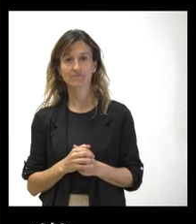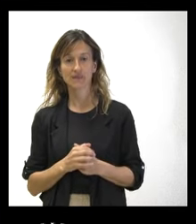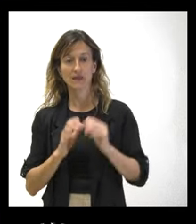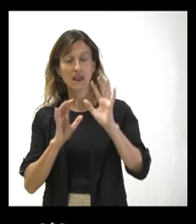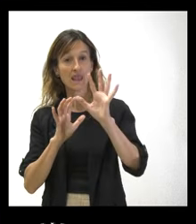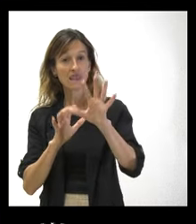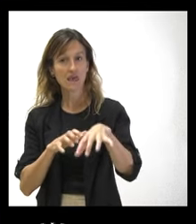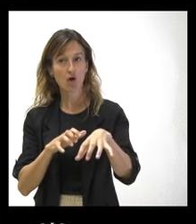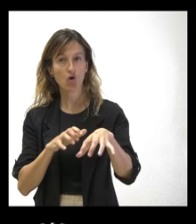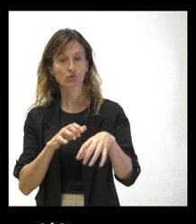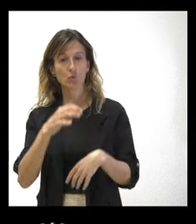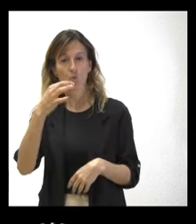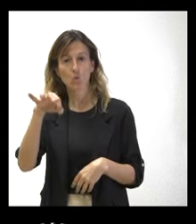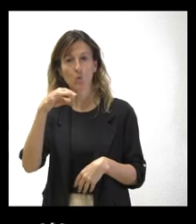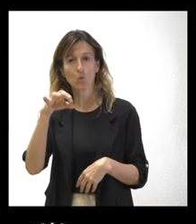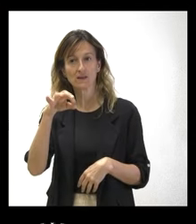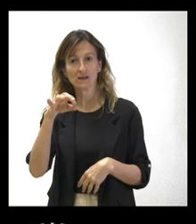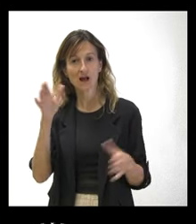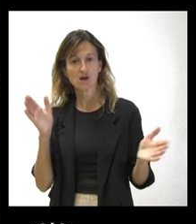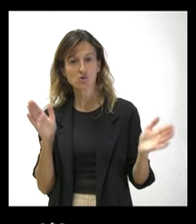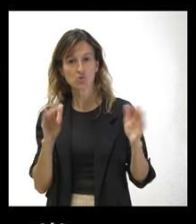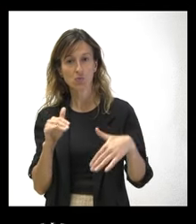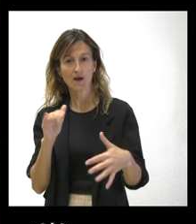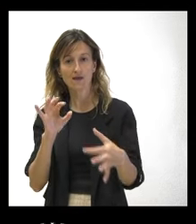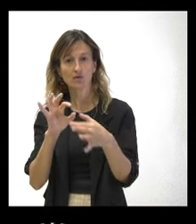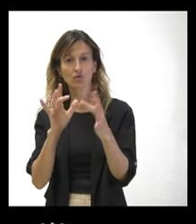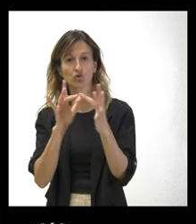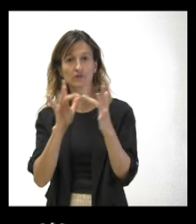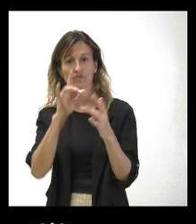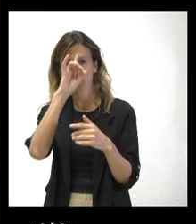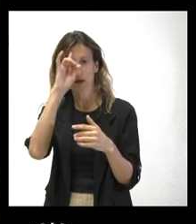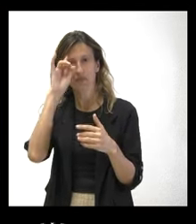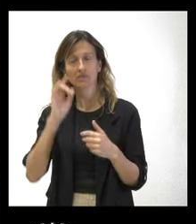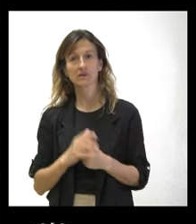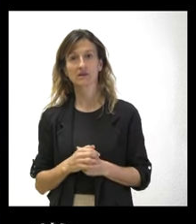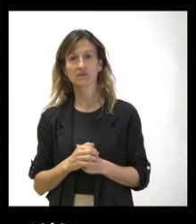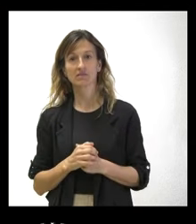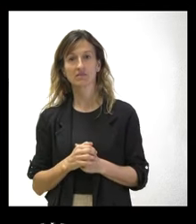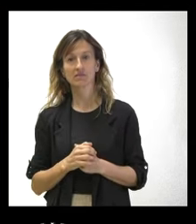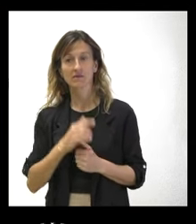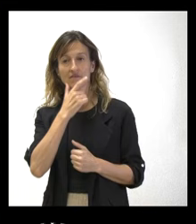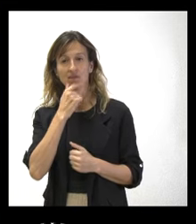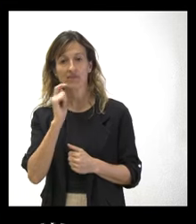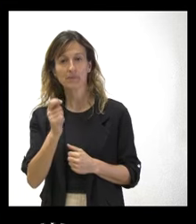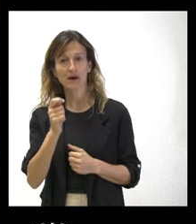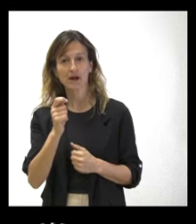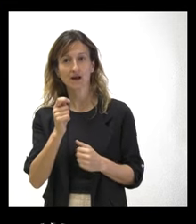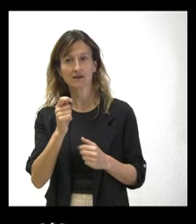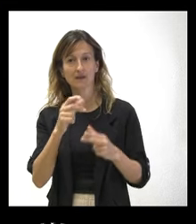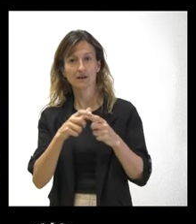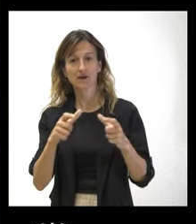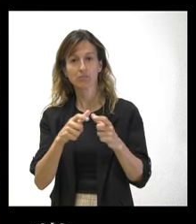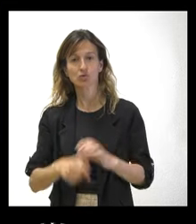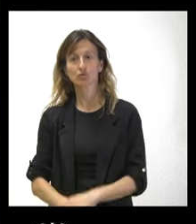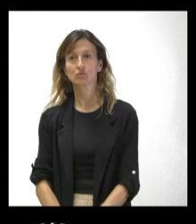deje de ser la única excepción respecto a Madrid en esta facilidad de pago de los viajes y en esta